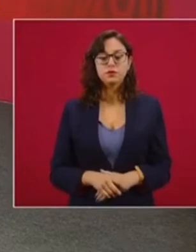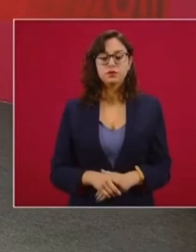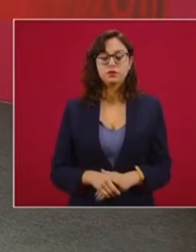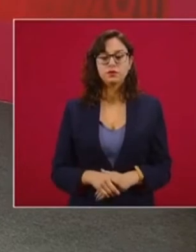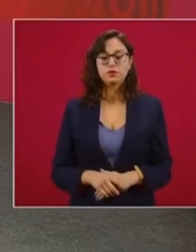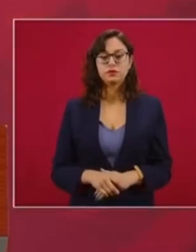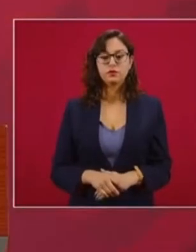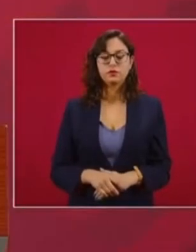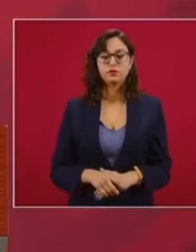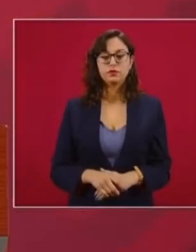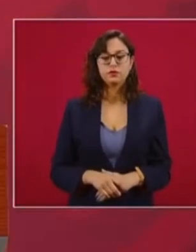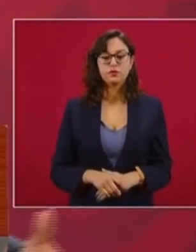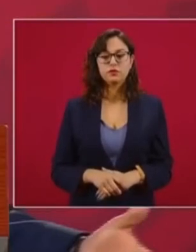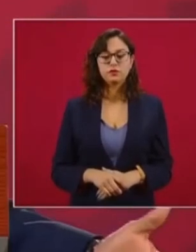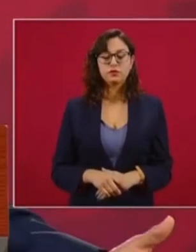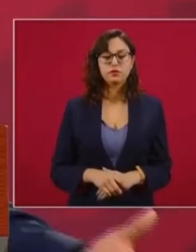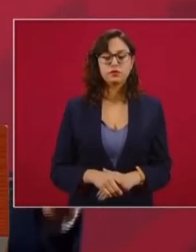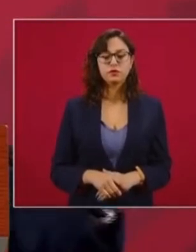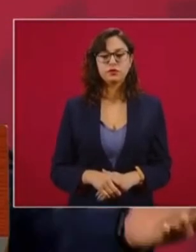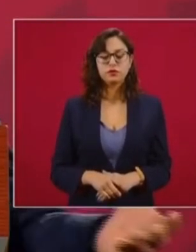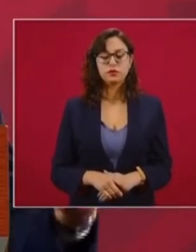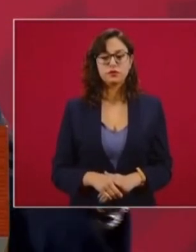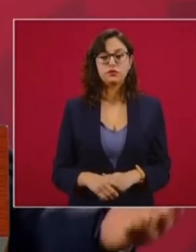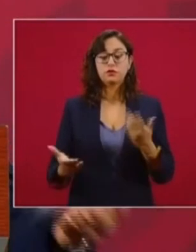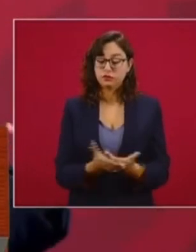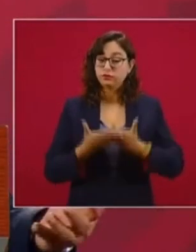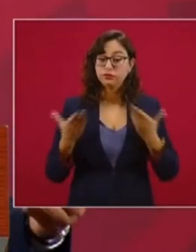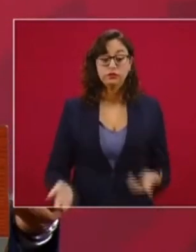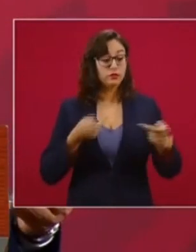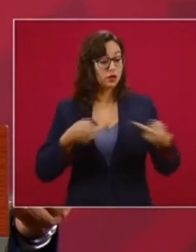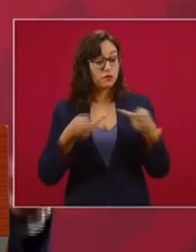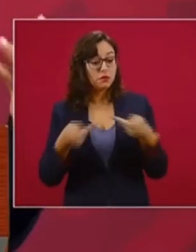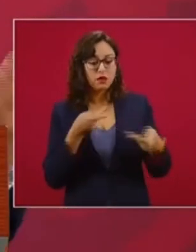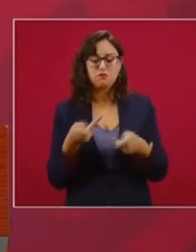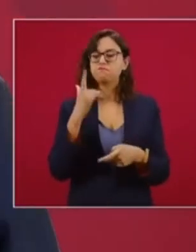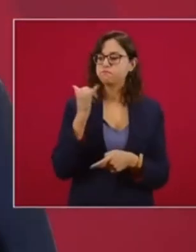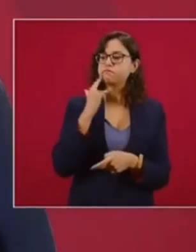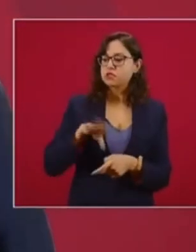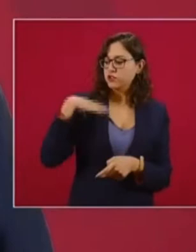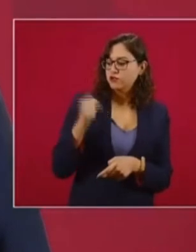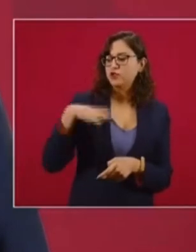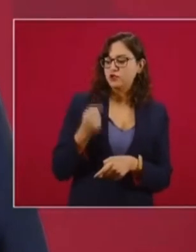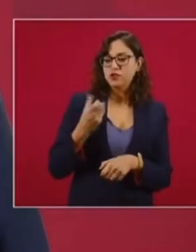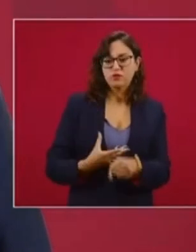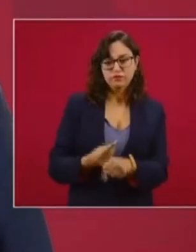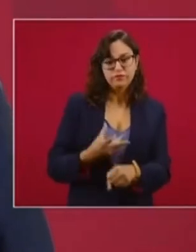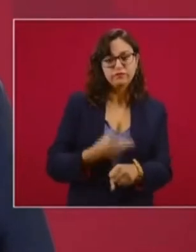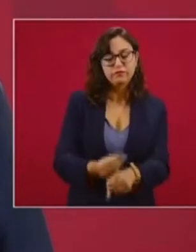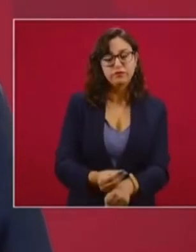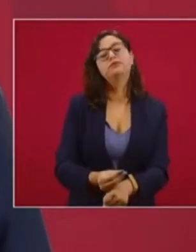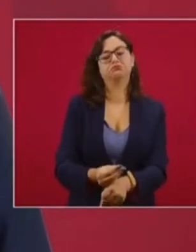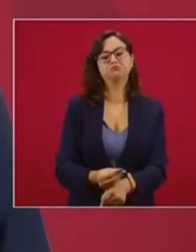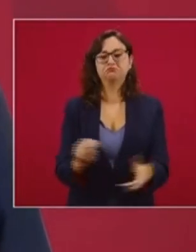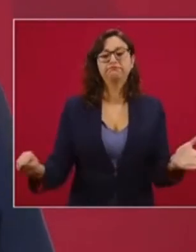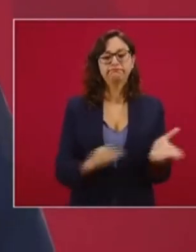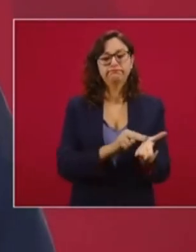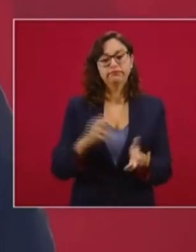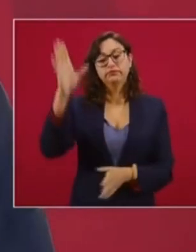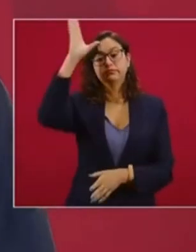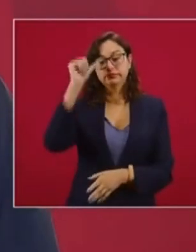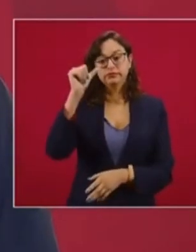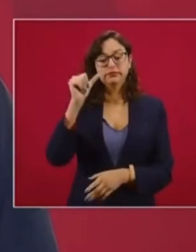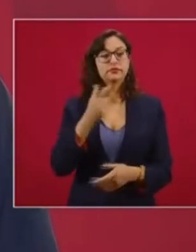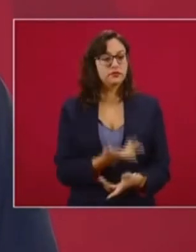Y ahora, para reforzar todo este plan, vamos a suscribir un convenio con